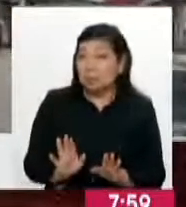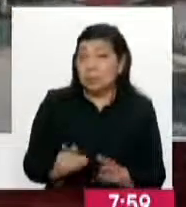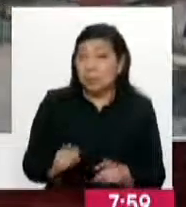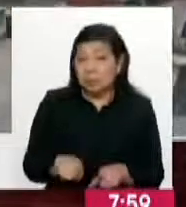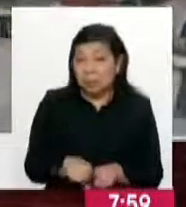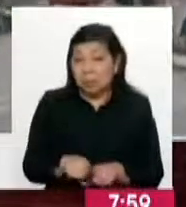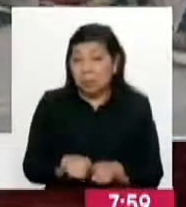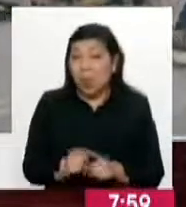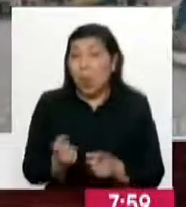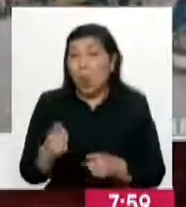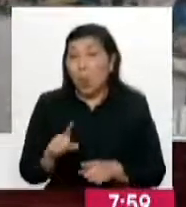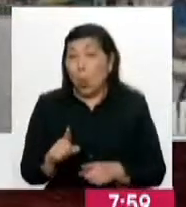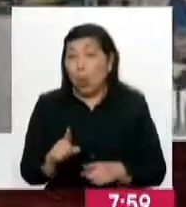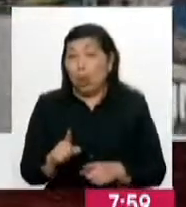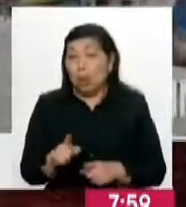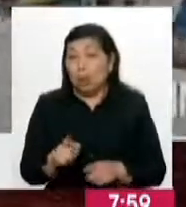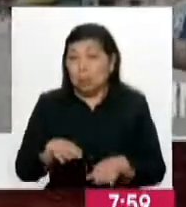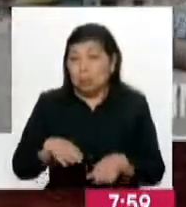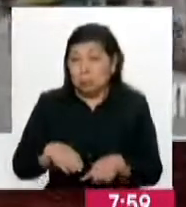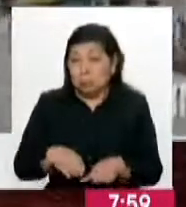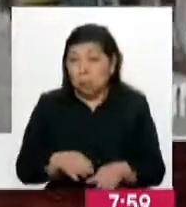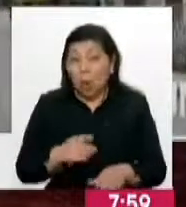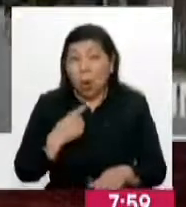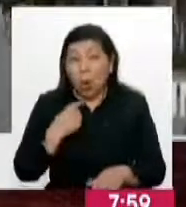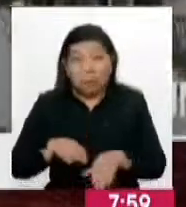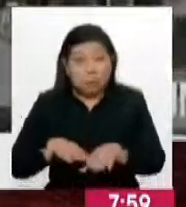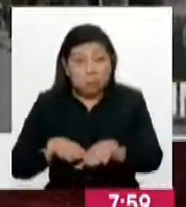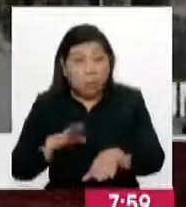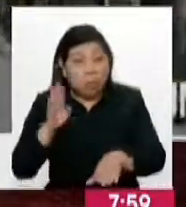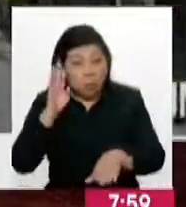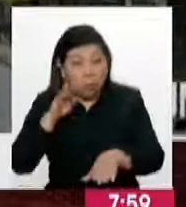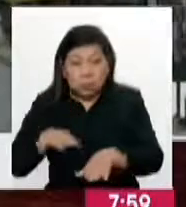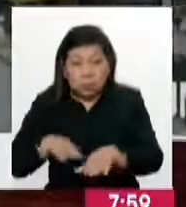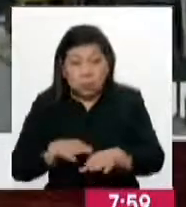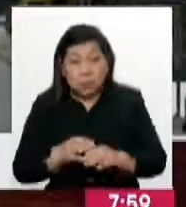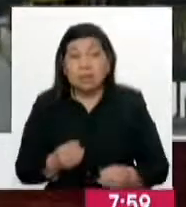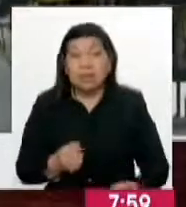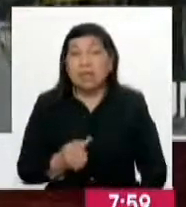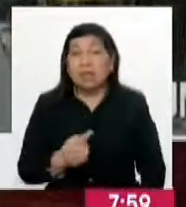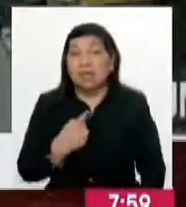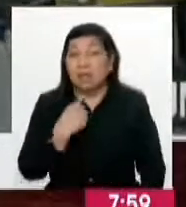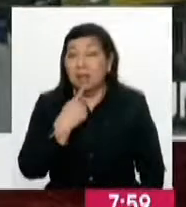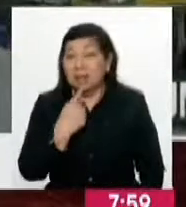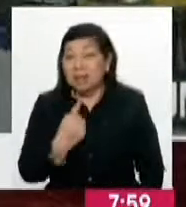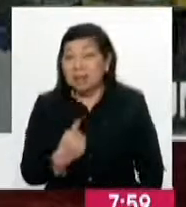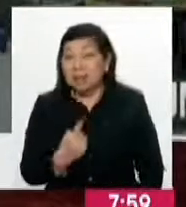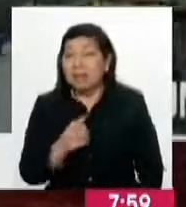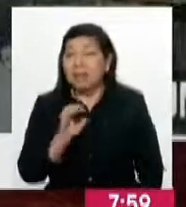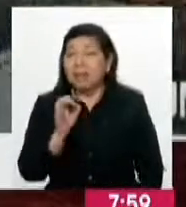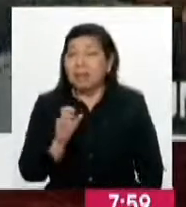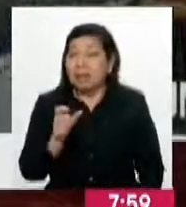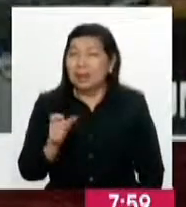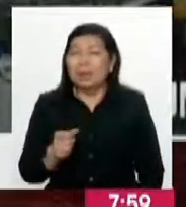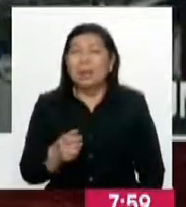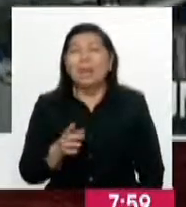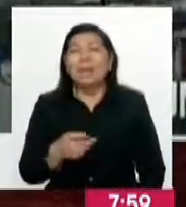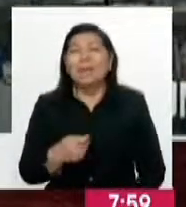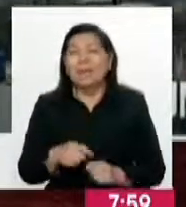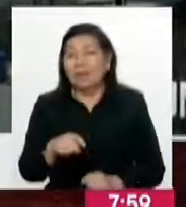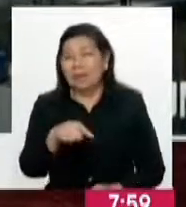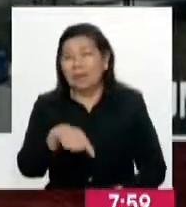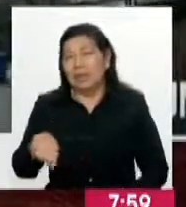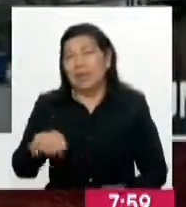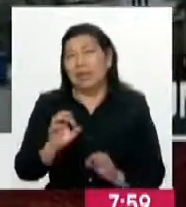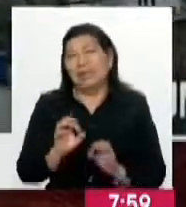ocurrió tras la intervención a un vehículo de pronto? Los burriers aparentemente trasladaban droga en la